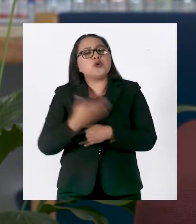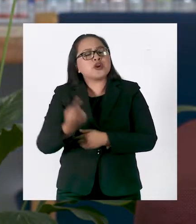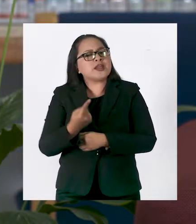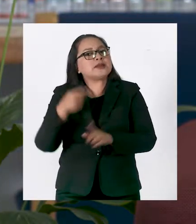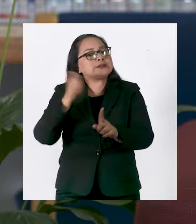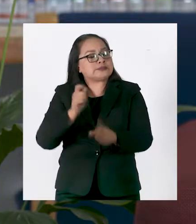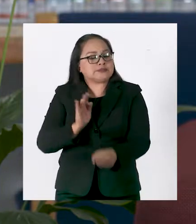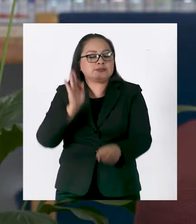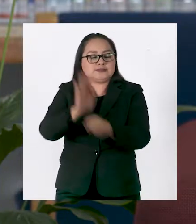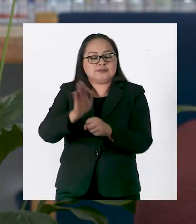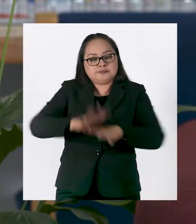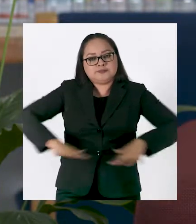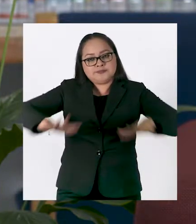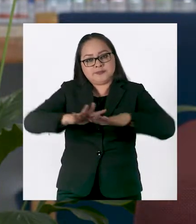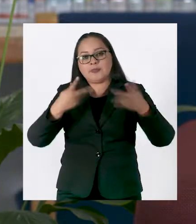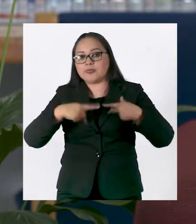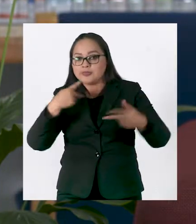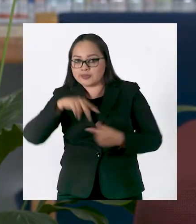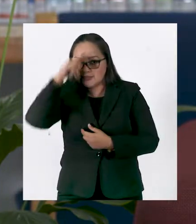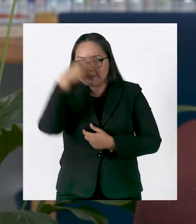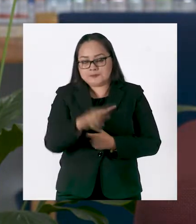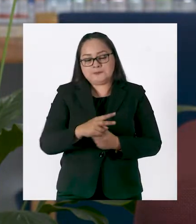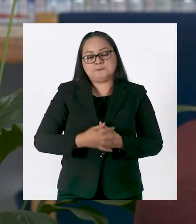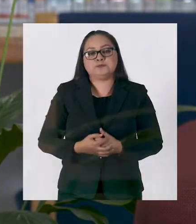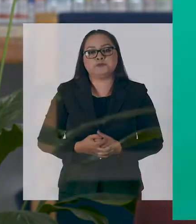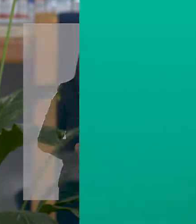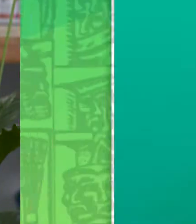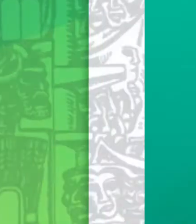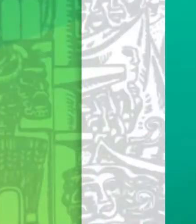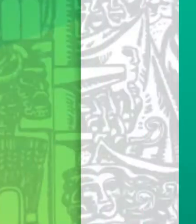proponiendo? Porque es en favor del pueblo de México.